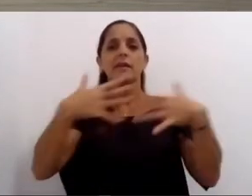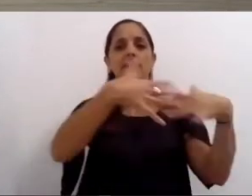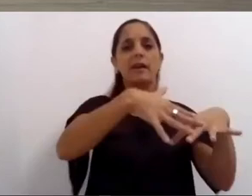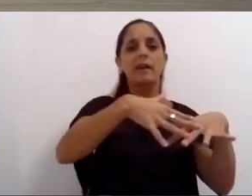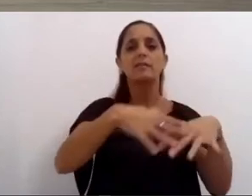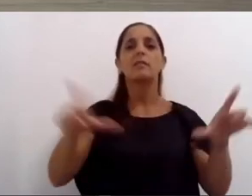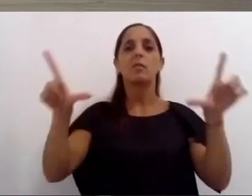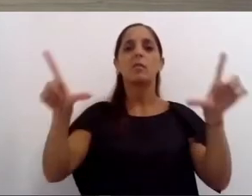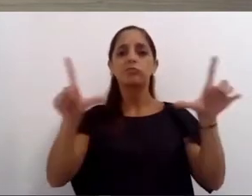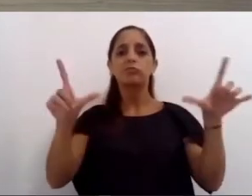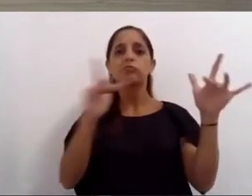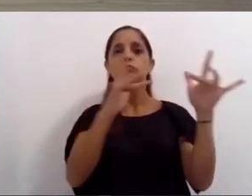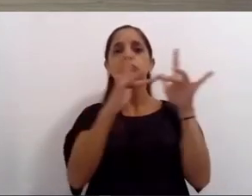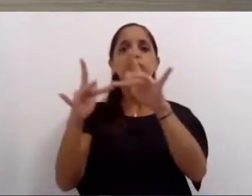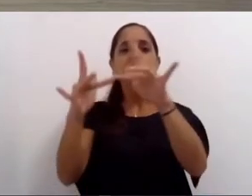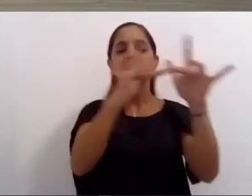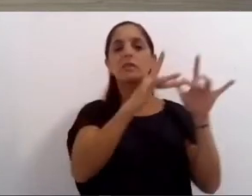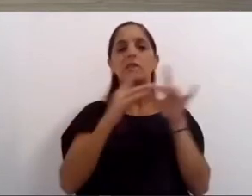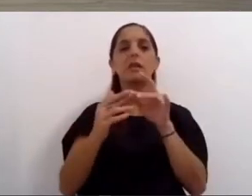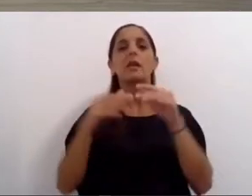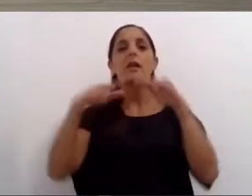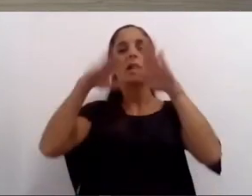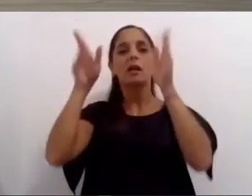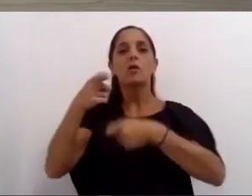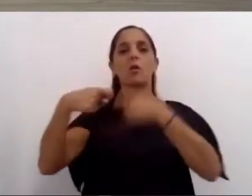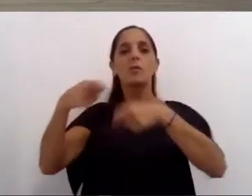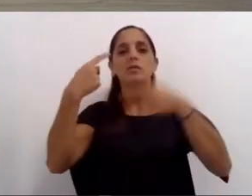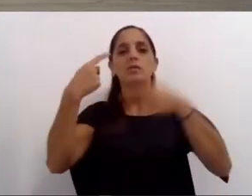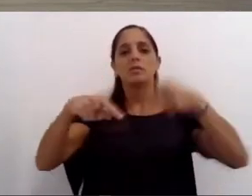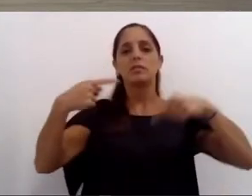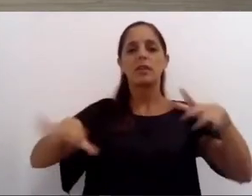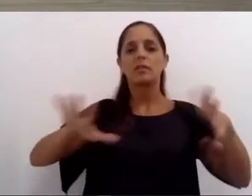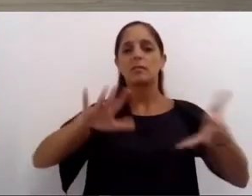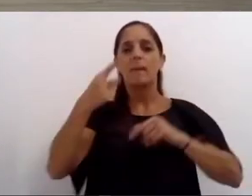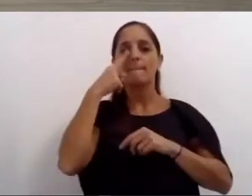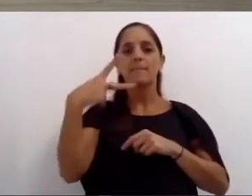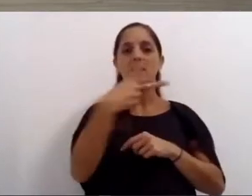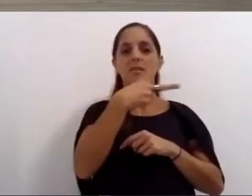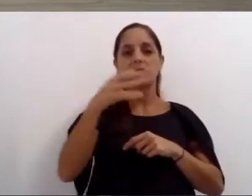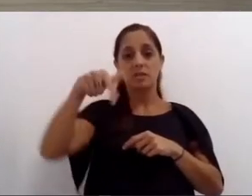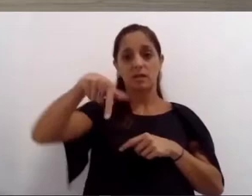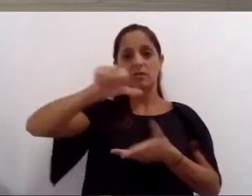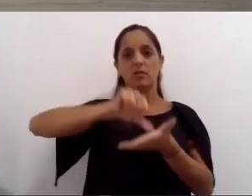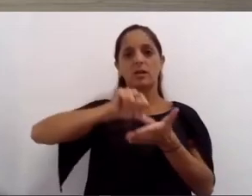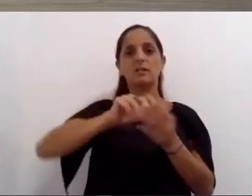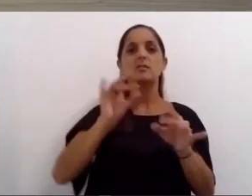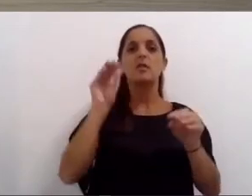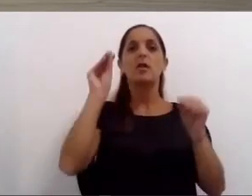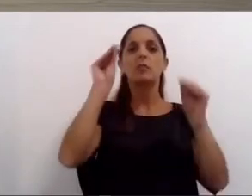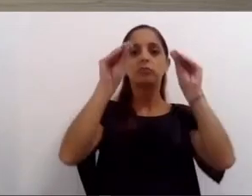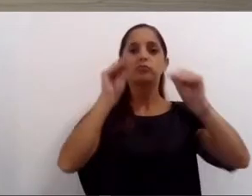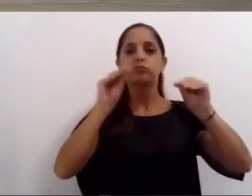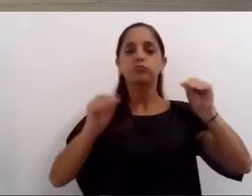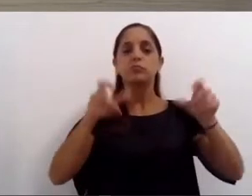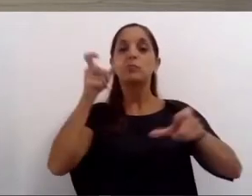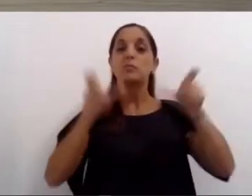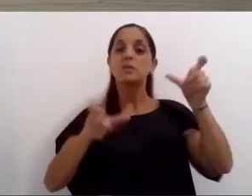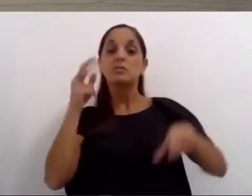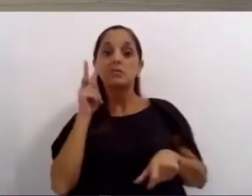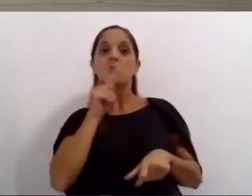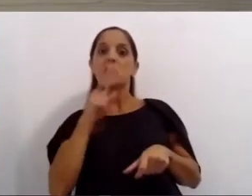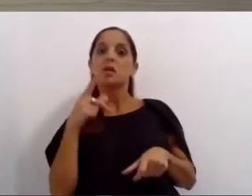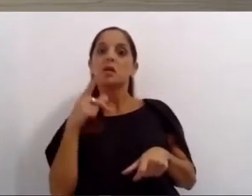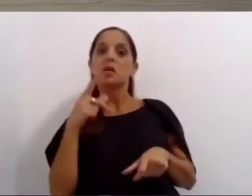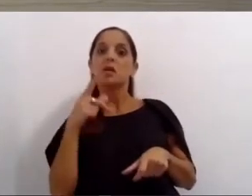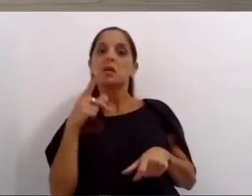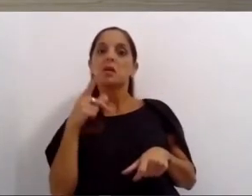vender online sus productos de forma fácil y segura y también se benefició a los consumidores ya que pudieron comprar de manera directa sin ningún